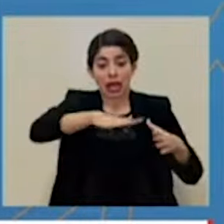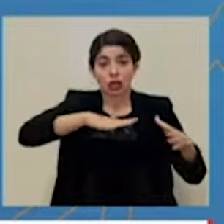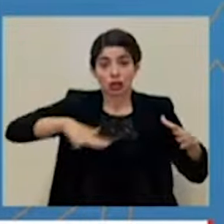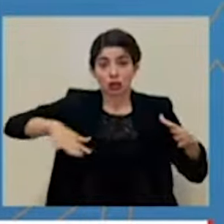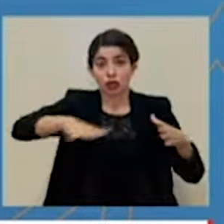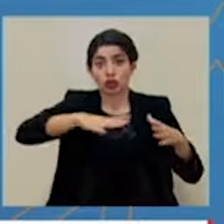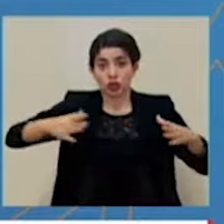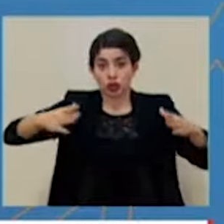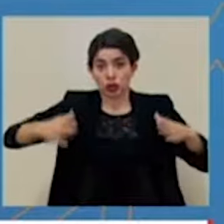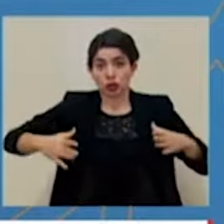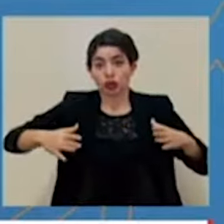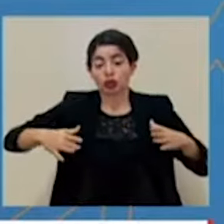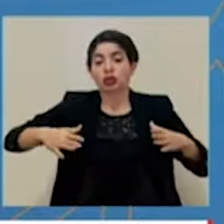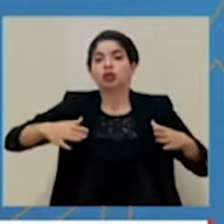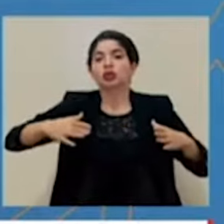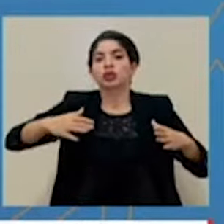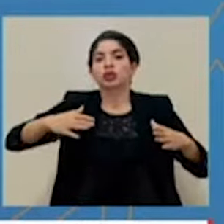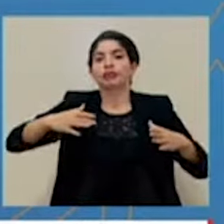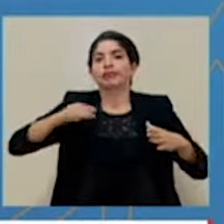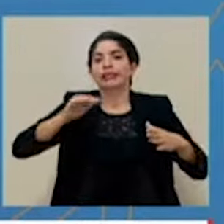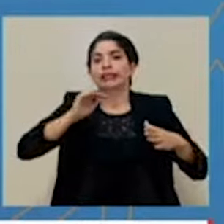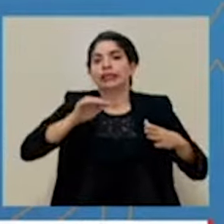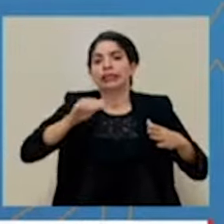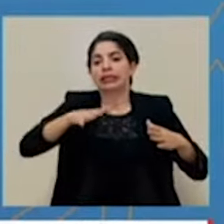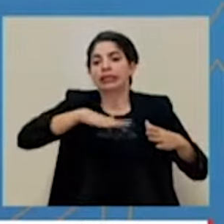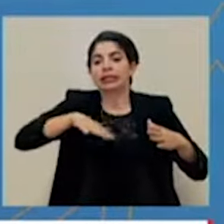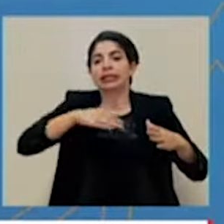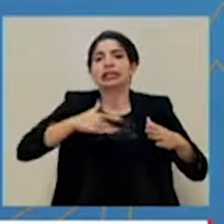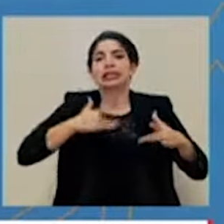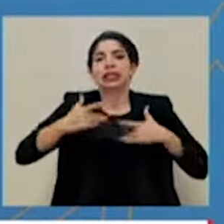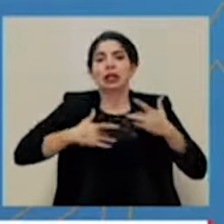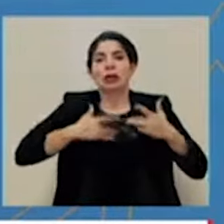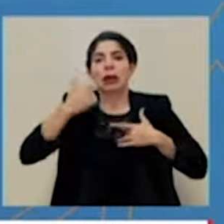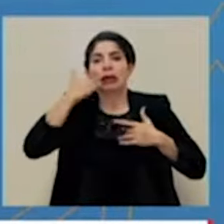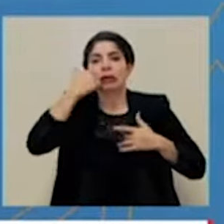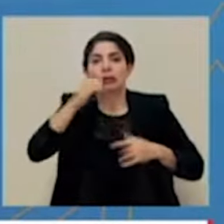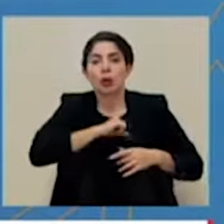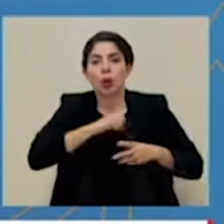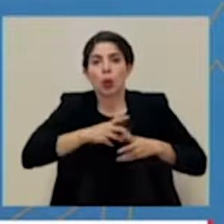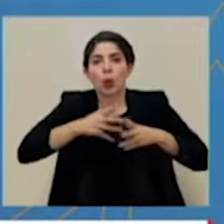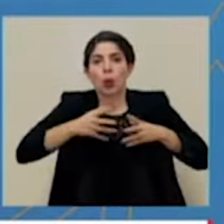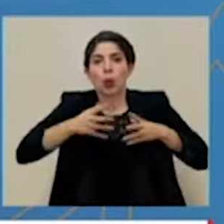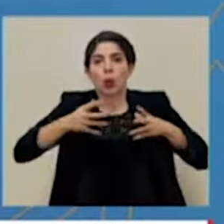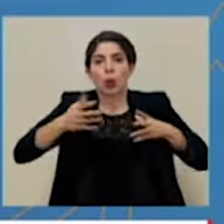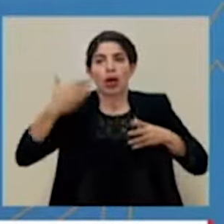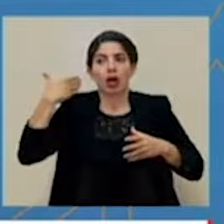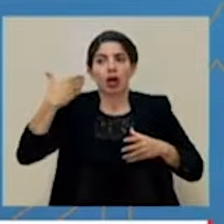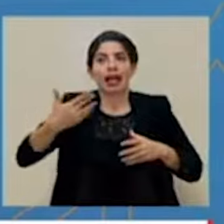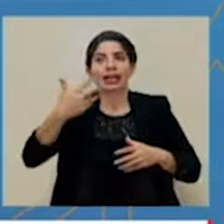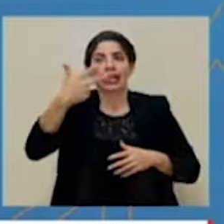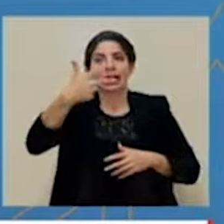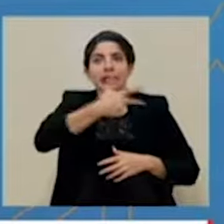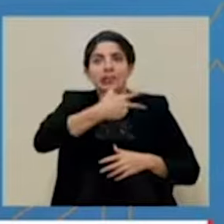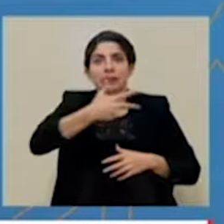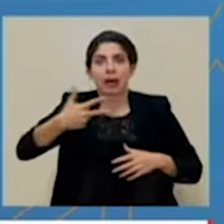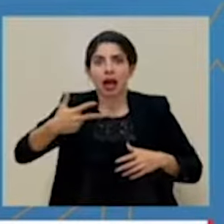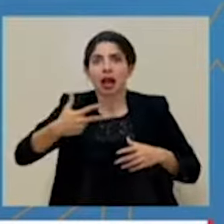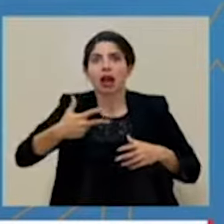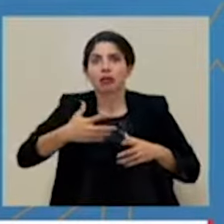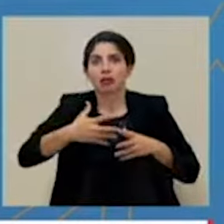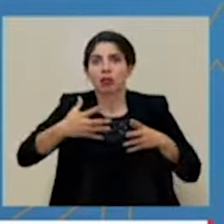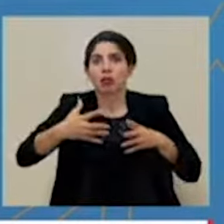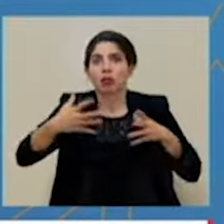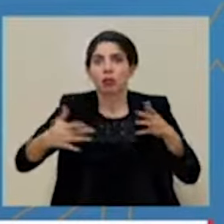mantiene también la alerta temprana por vigilancia sindrómica durante las tres últimas semanas epidemiológicas. En el caso